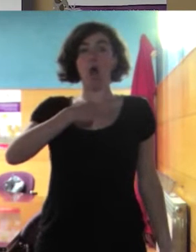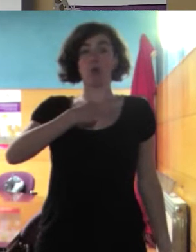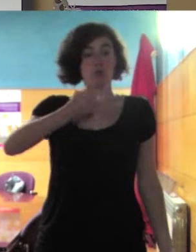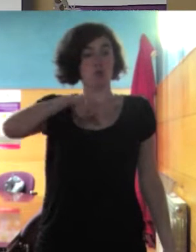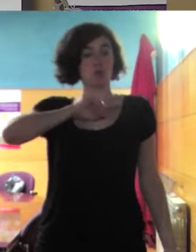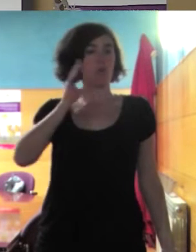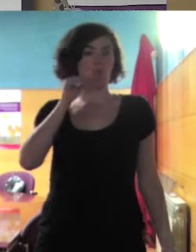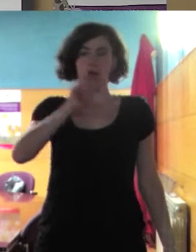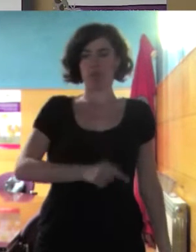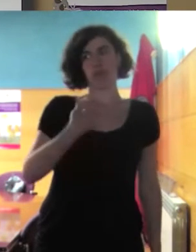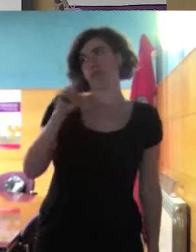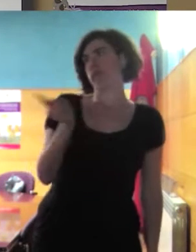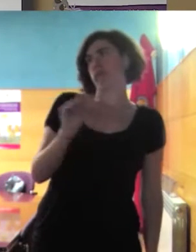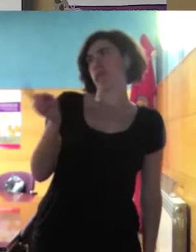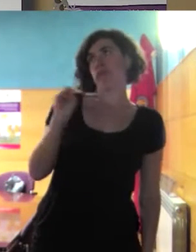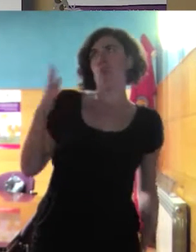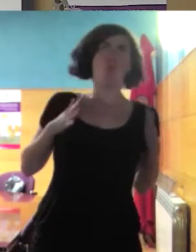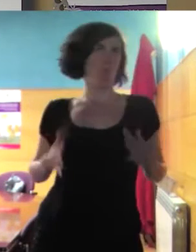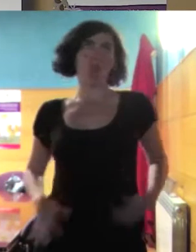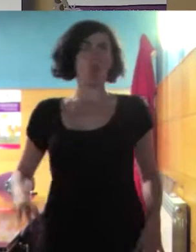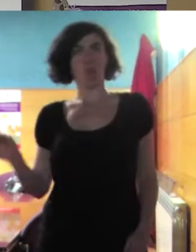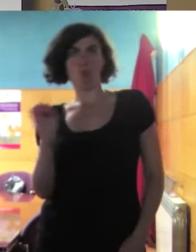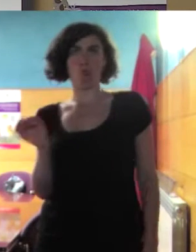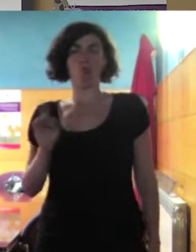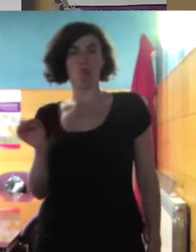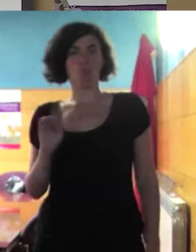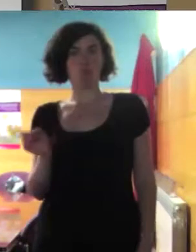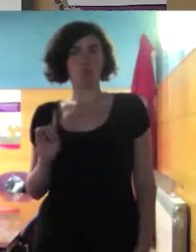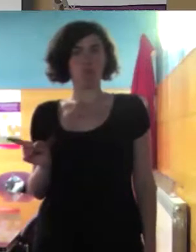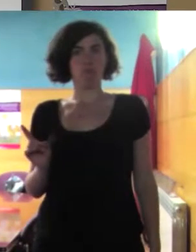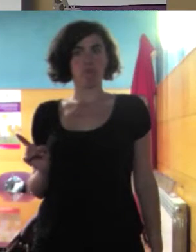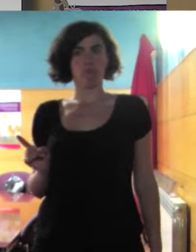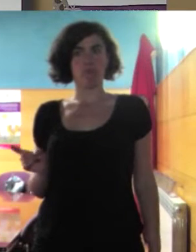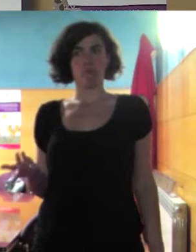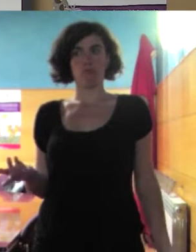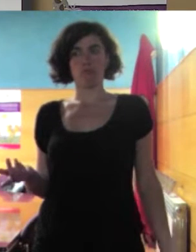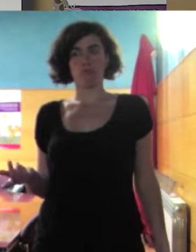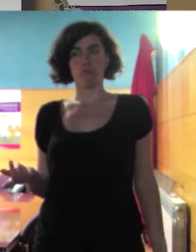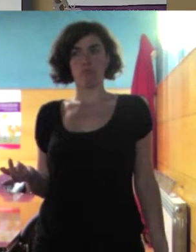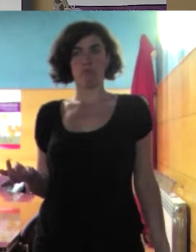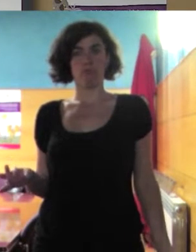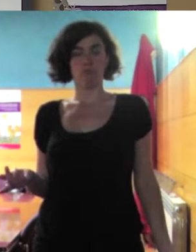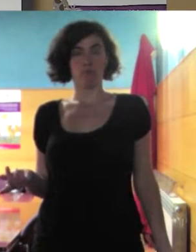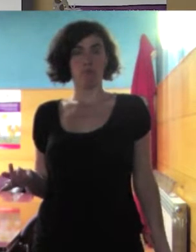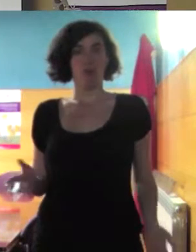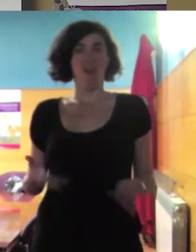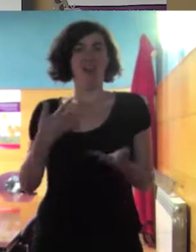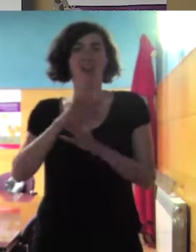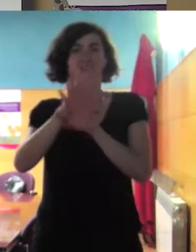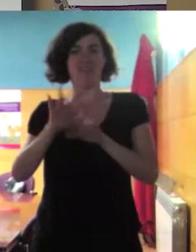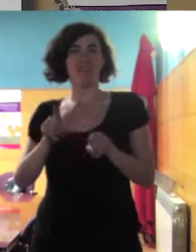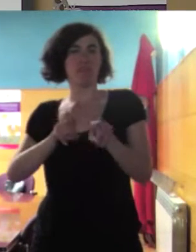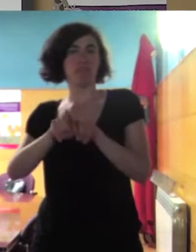un tema importante ¿no? como son los cuerpos de las mujeres aquellos que reciben una mayor